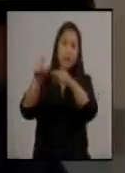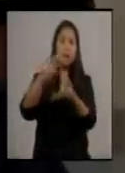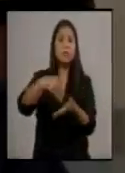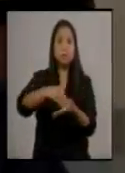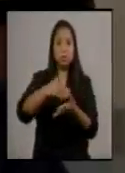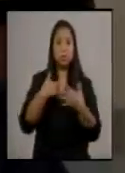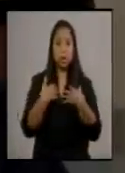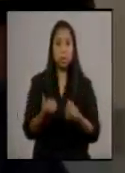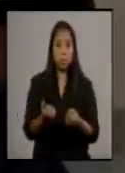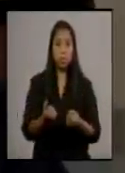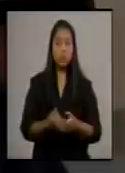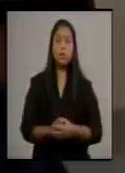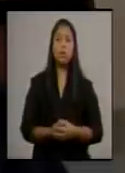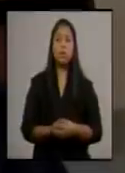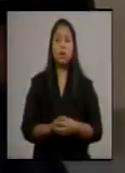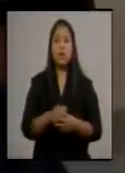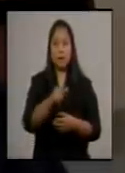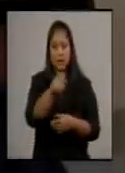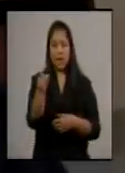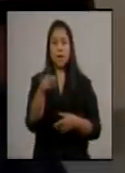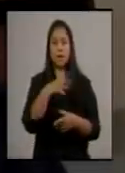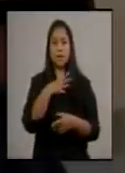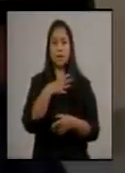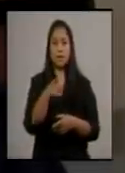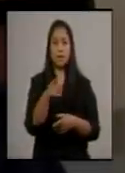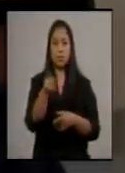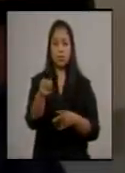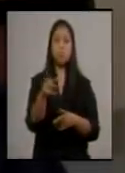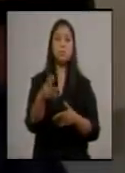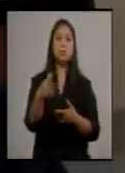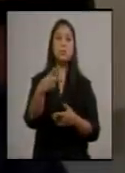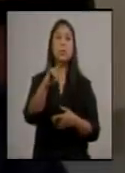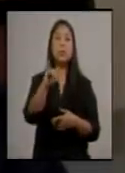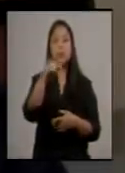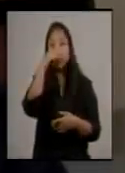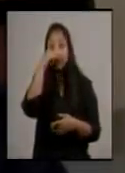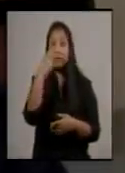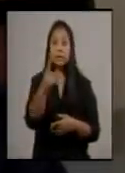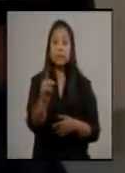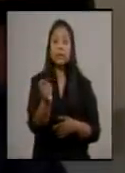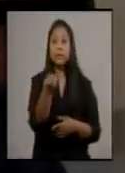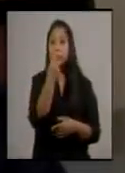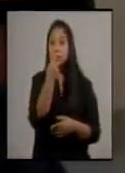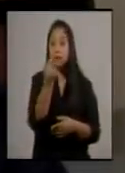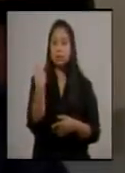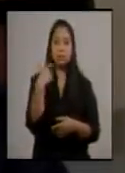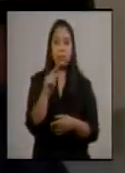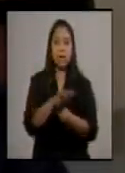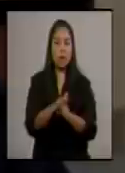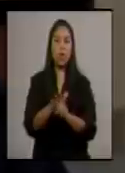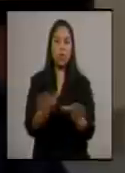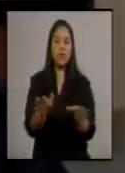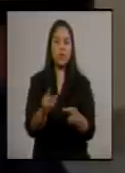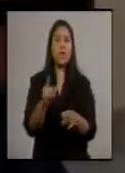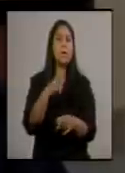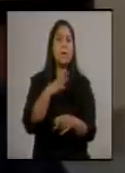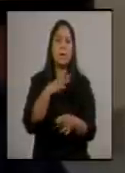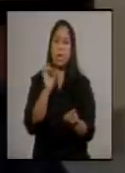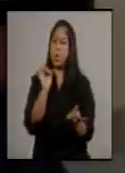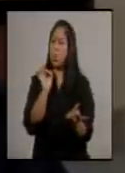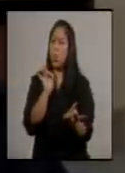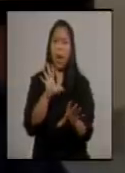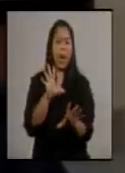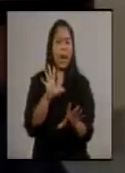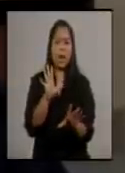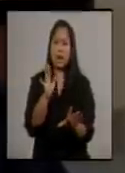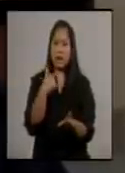Hay a su disposición kits de COVID-19 que tienen exactamente las